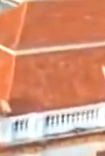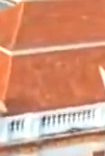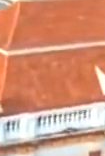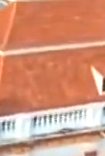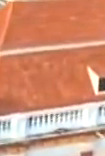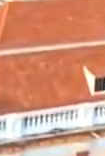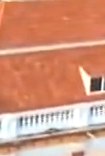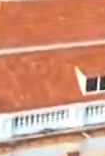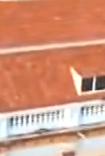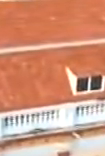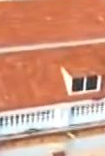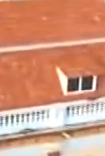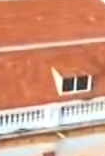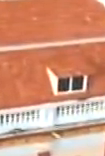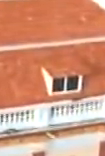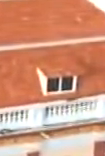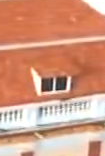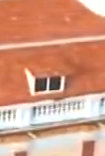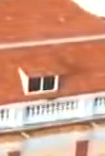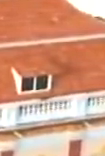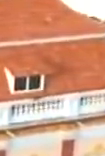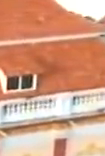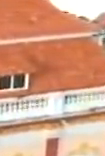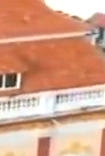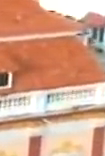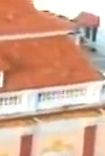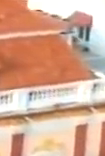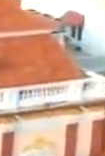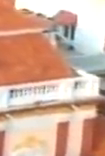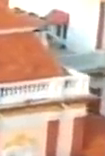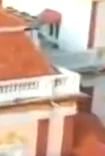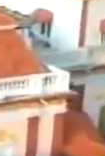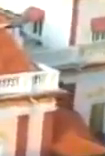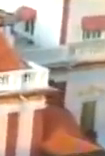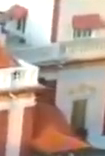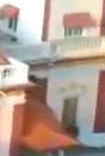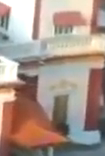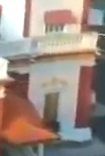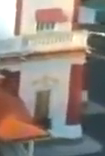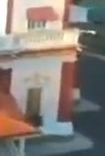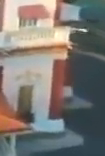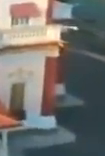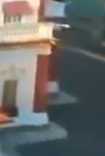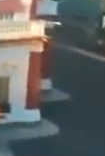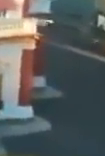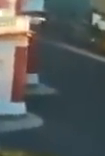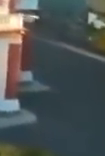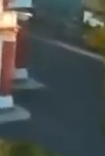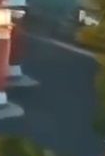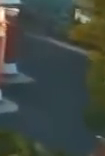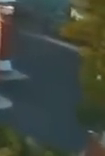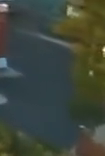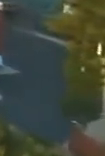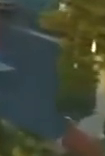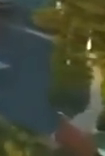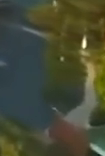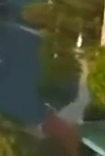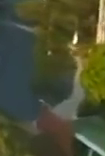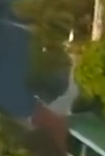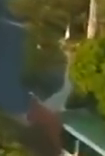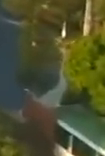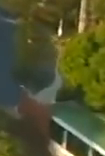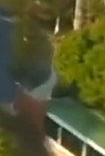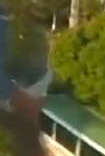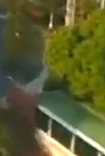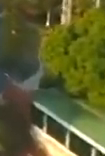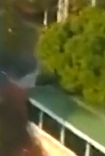los más de 14 mil centros electorales que ha dispuesto el poder electoral en Venezuela. Estamos hablando de las mega